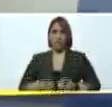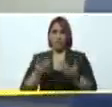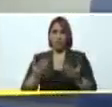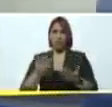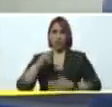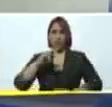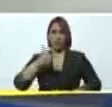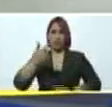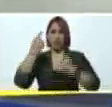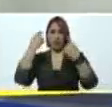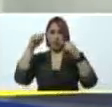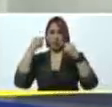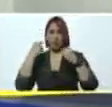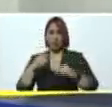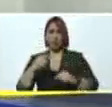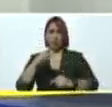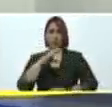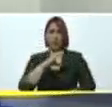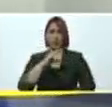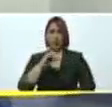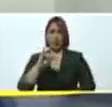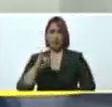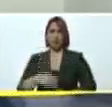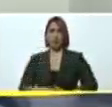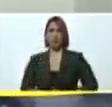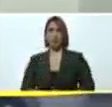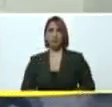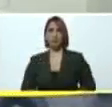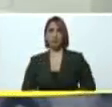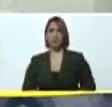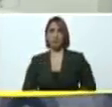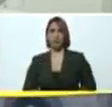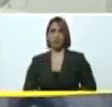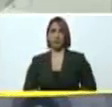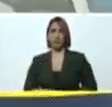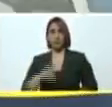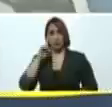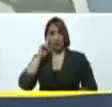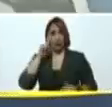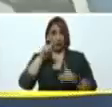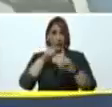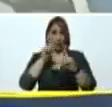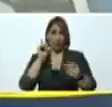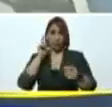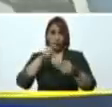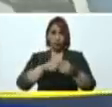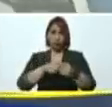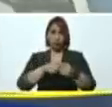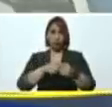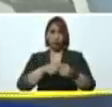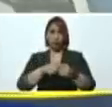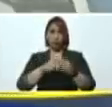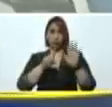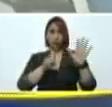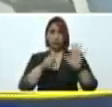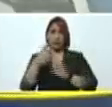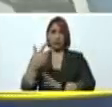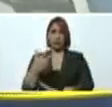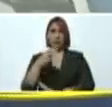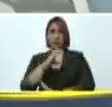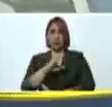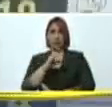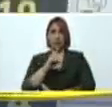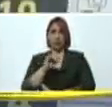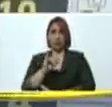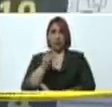tercera etapa que es el centro de diagnóstico integral Salvador Allende de este forma parte el presidente de los 63 CDI que